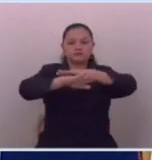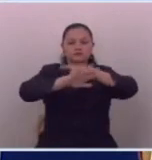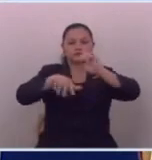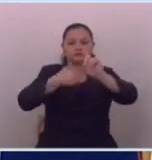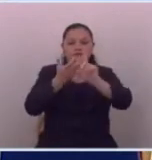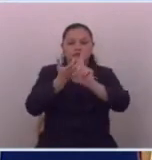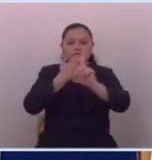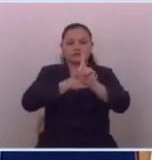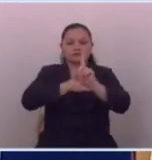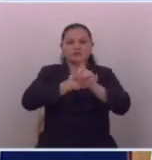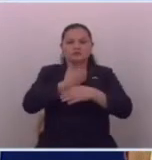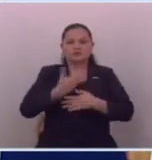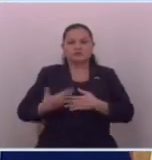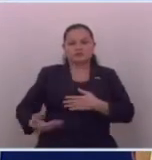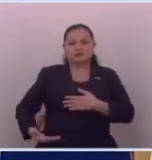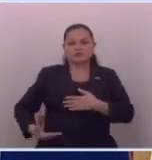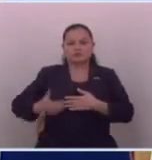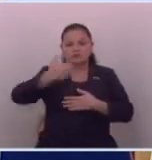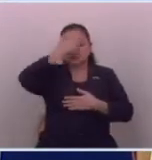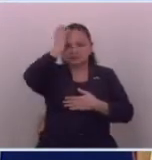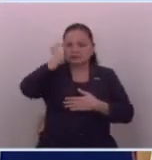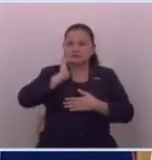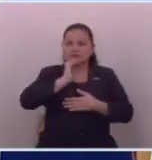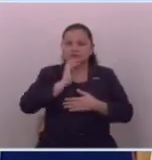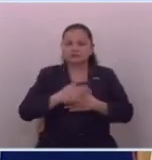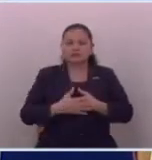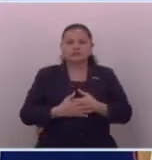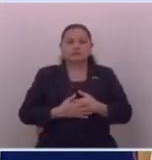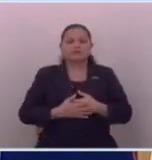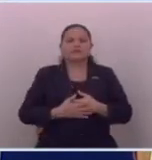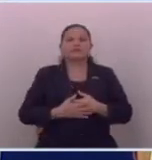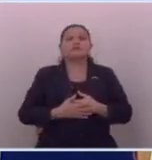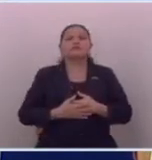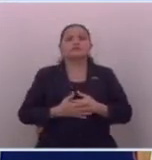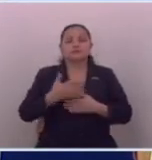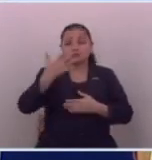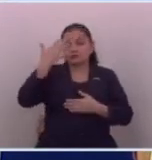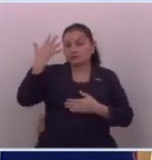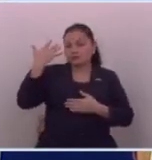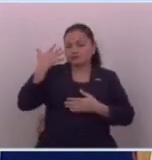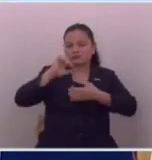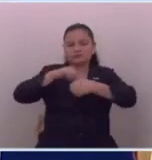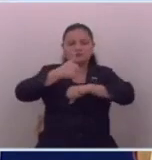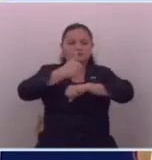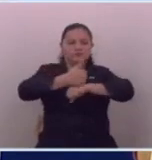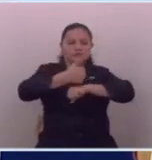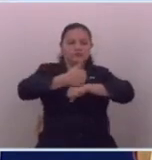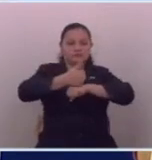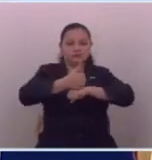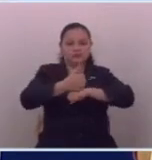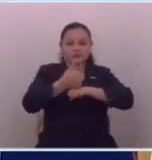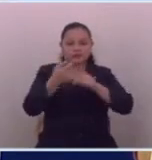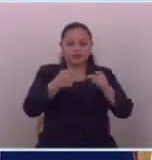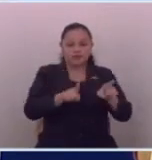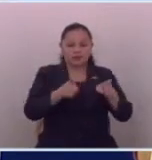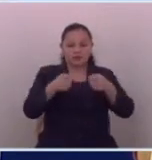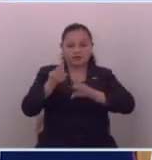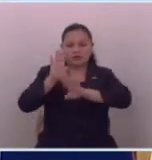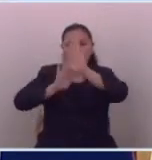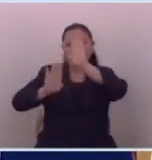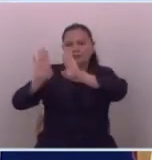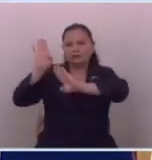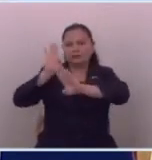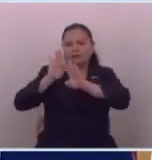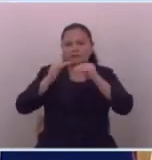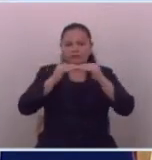liderazgo de nuestro presidente Nayib Bukele. Lo anterior se constituye como un acontecimiento histórico,